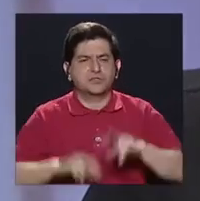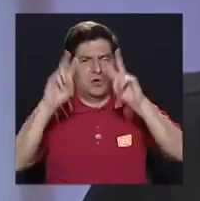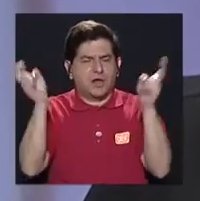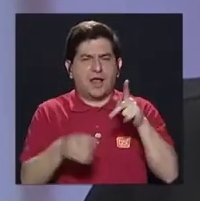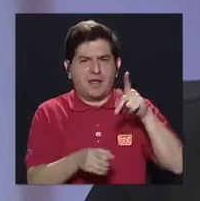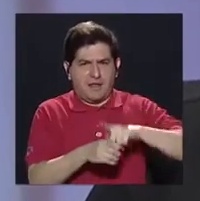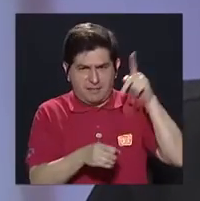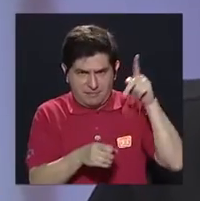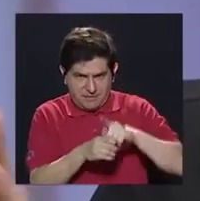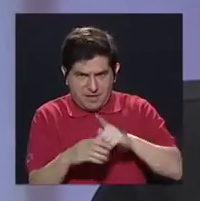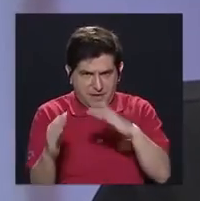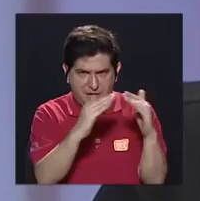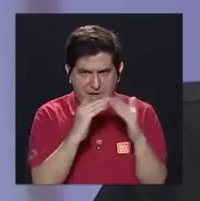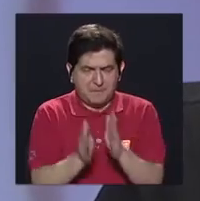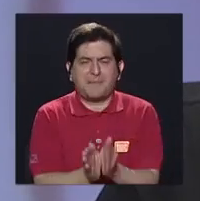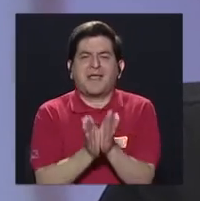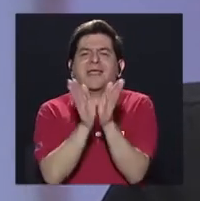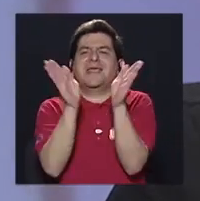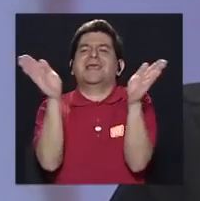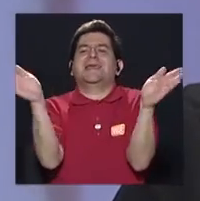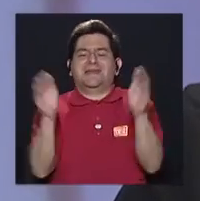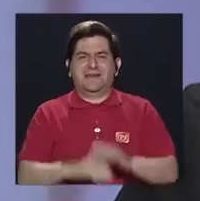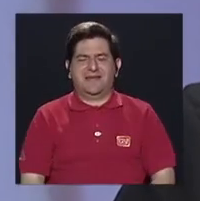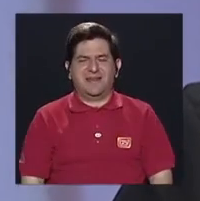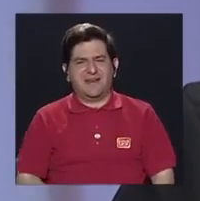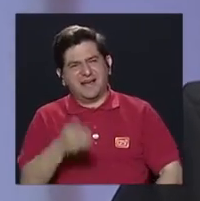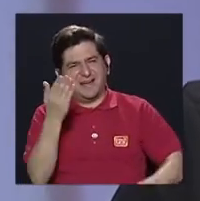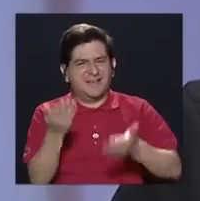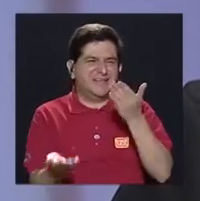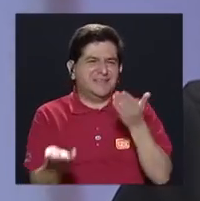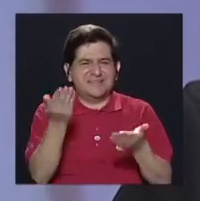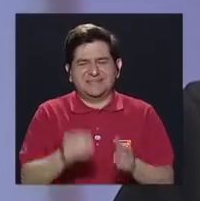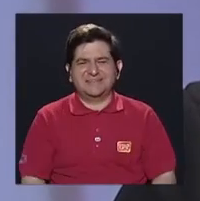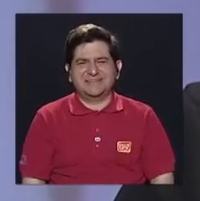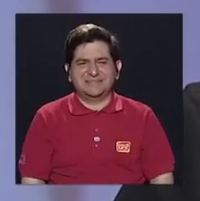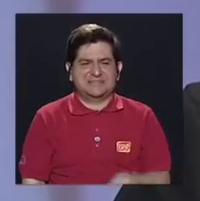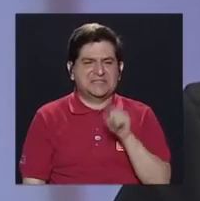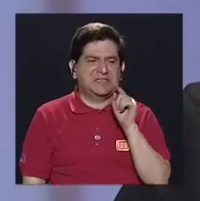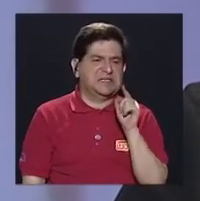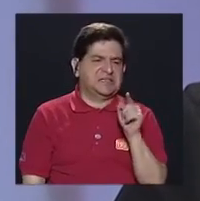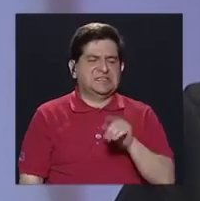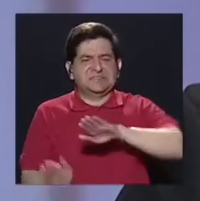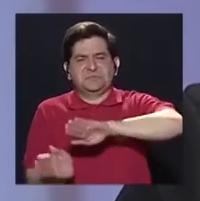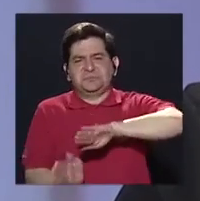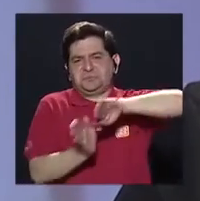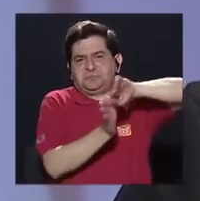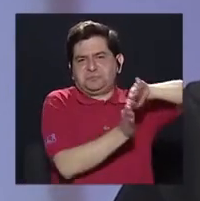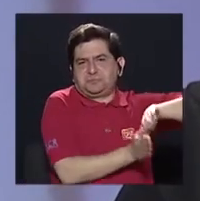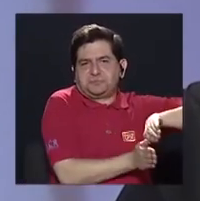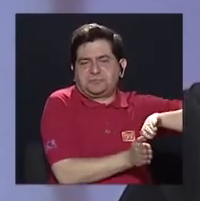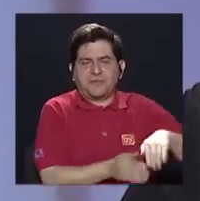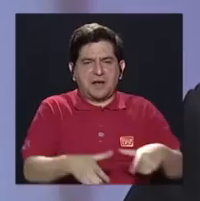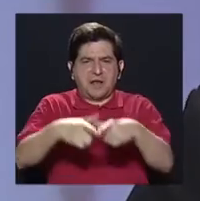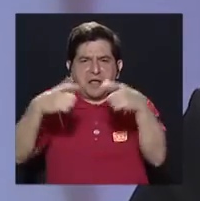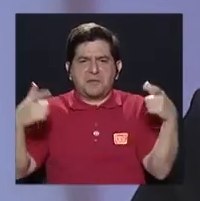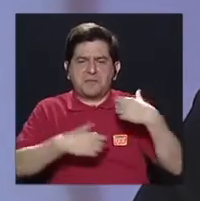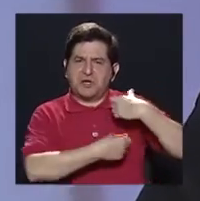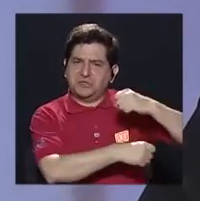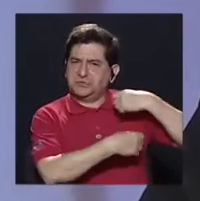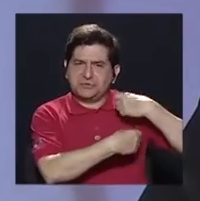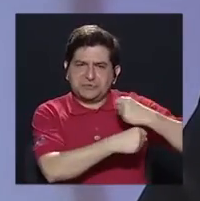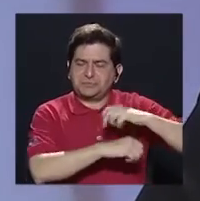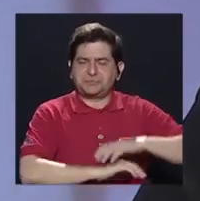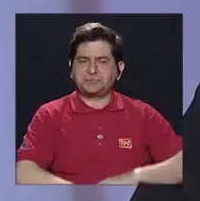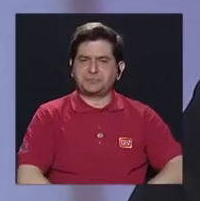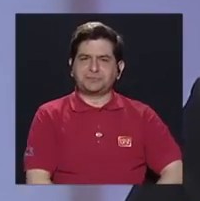participación ciudadana en general está muy dejado, está hecho a lado, digamos, en la gran mayoría de las municipalidades.